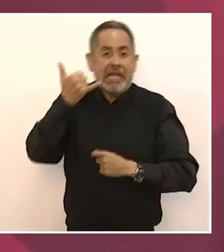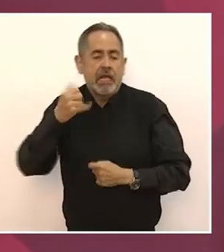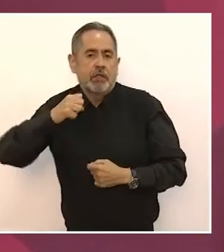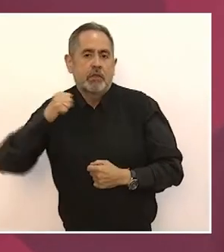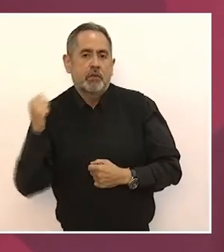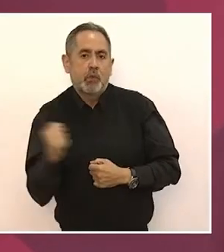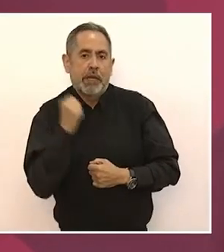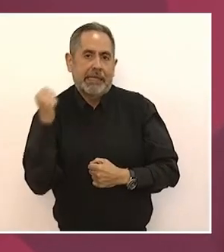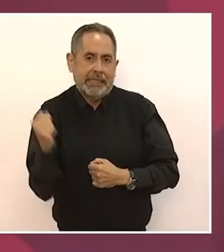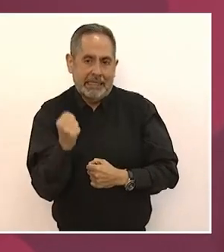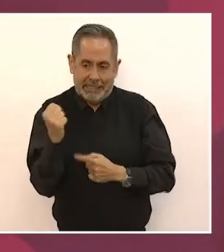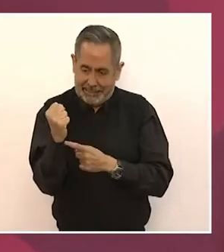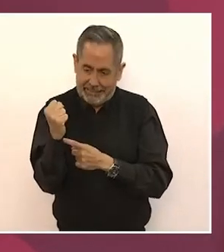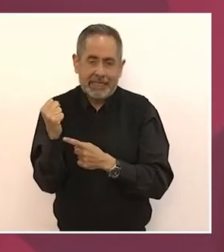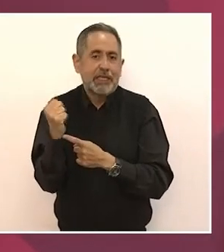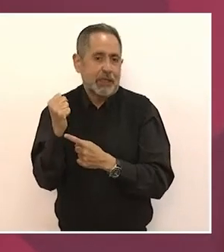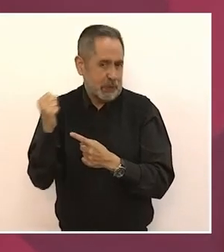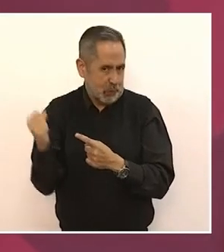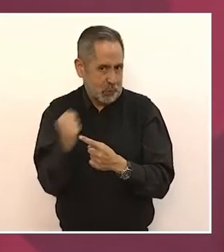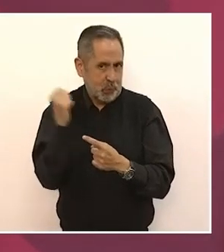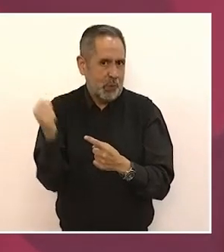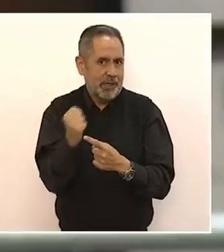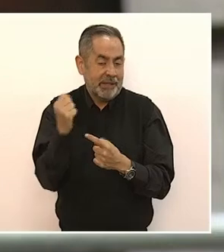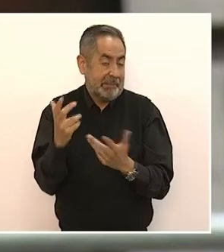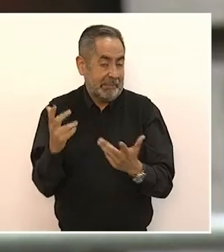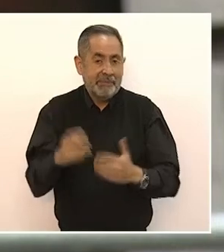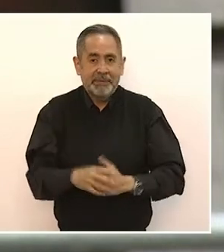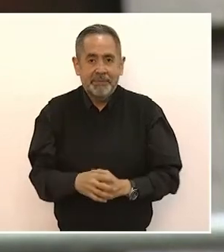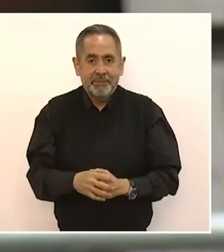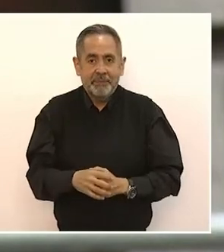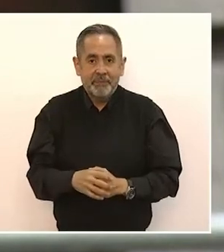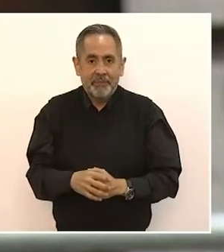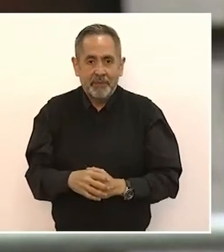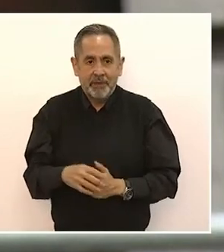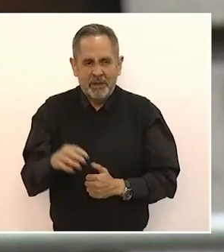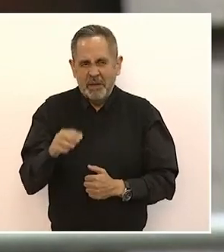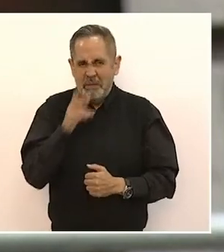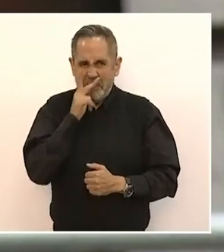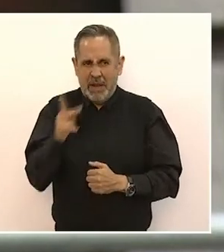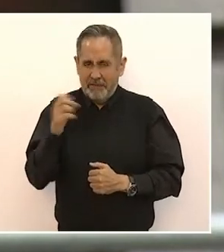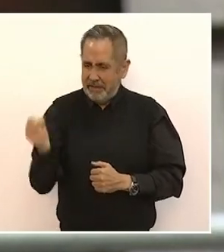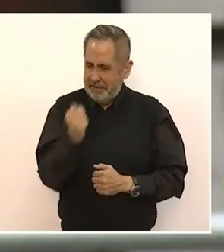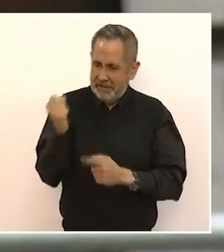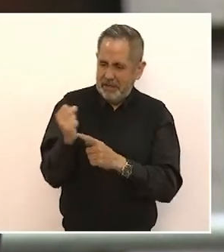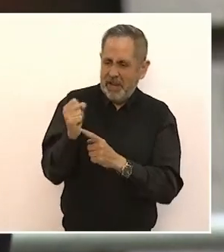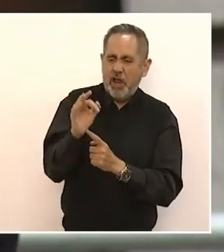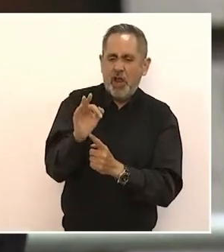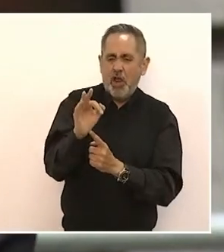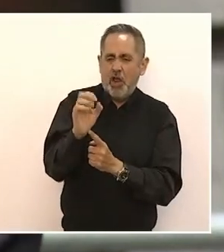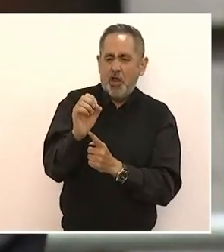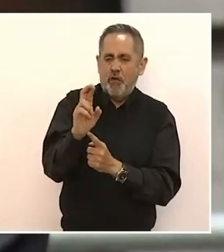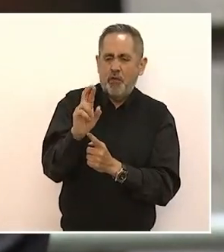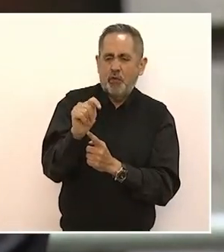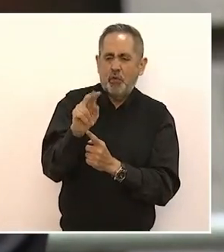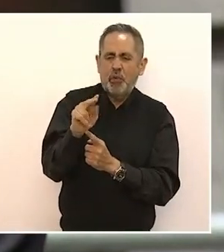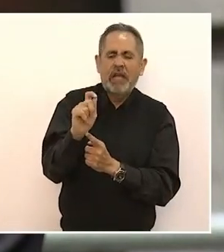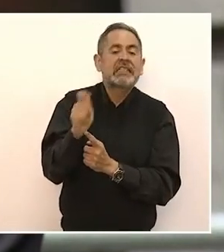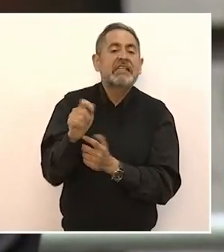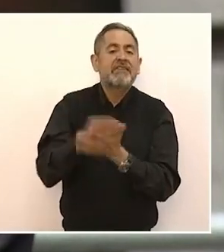fortuna hablando de la suerte